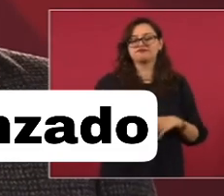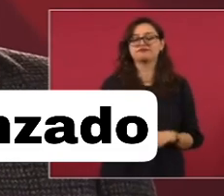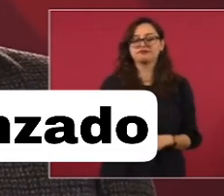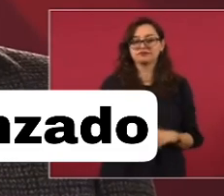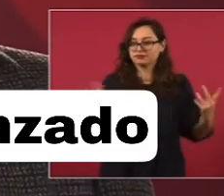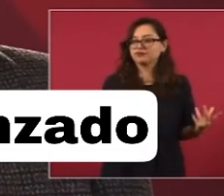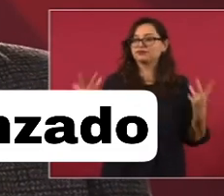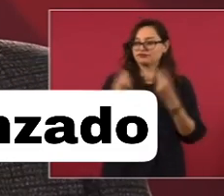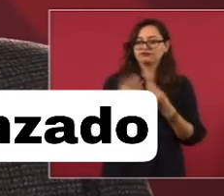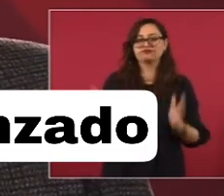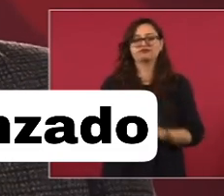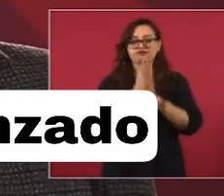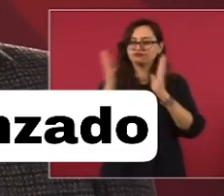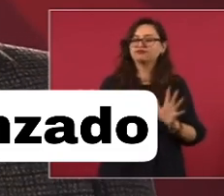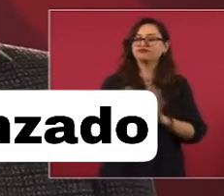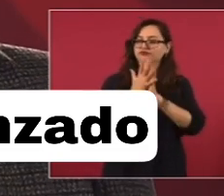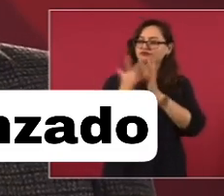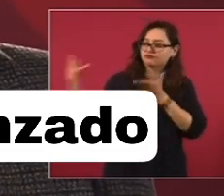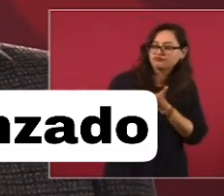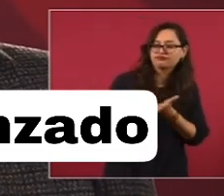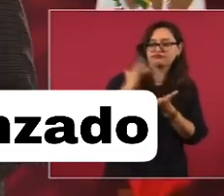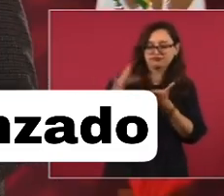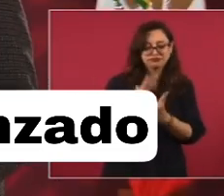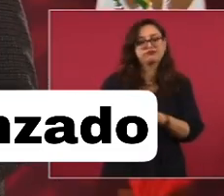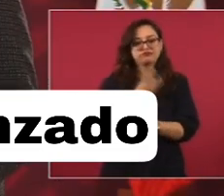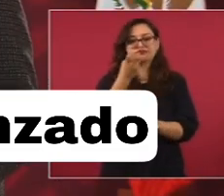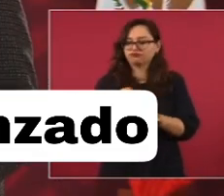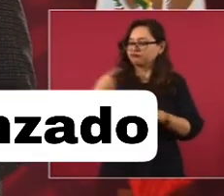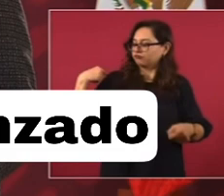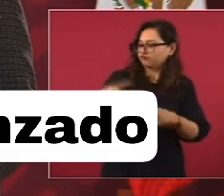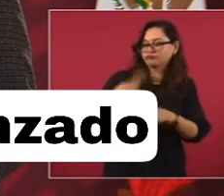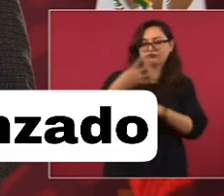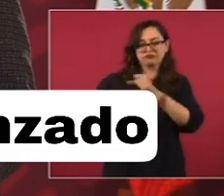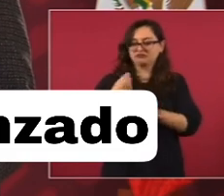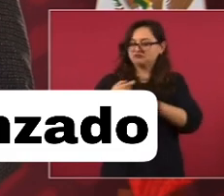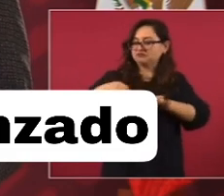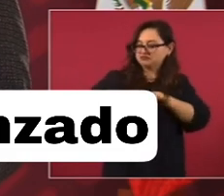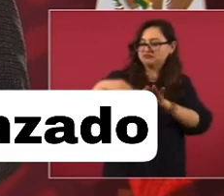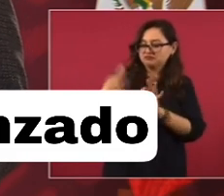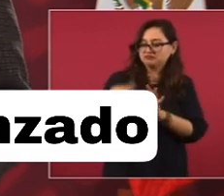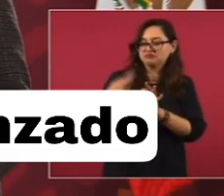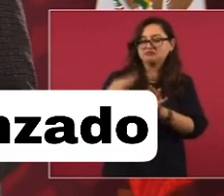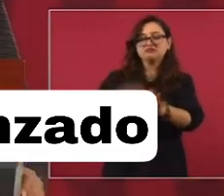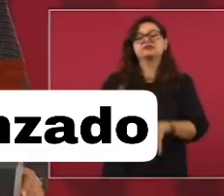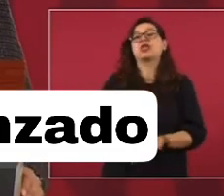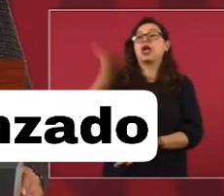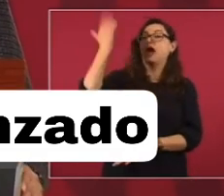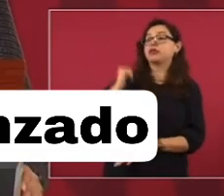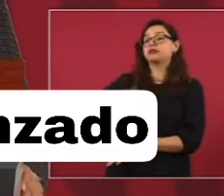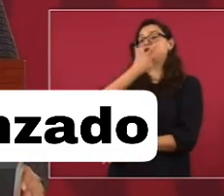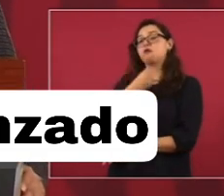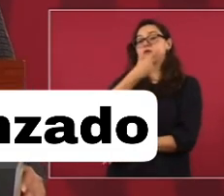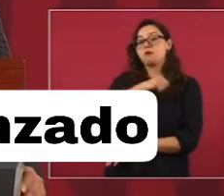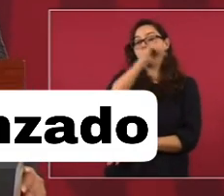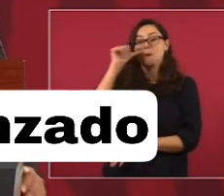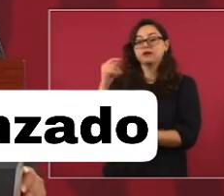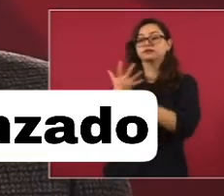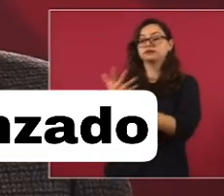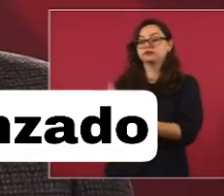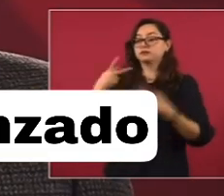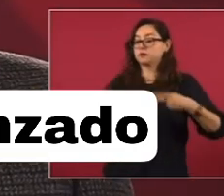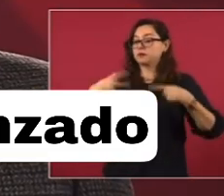y el apoyo del pueblo, como decía Juárez, con el pueblo todo, sin el pueblo nada.